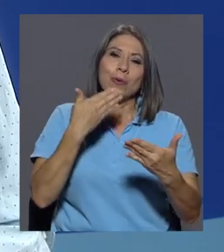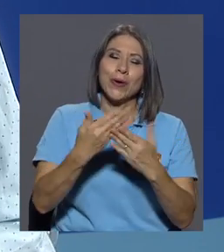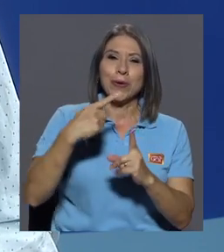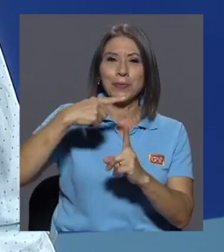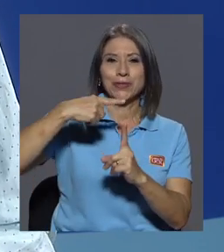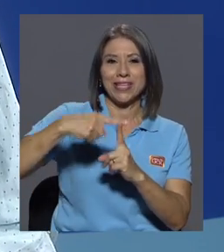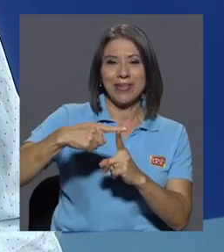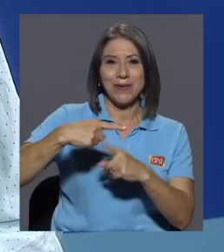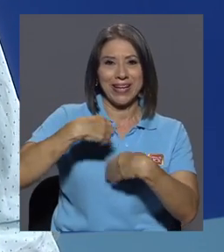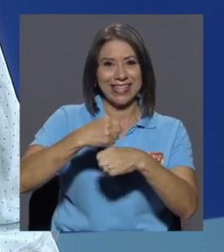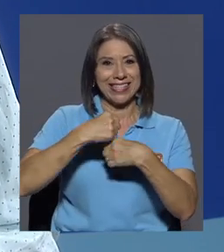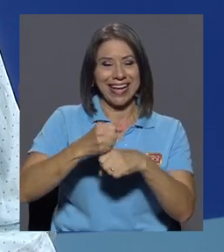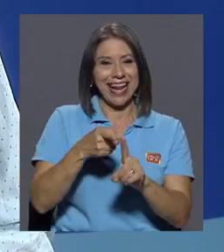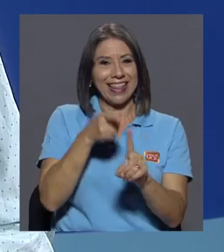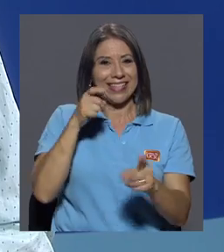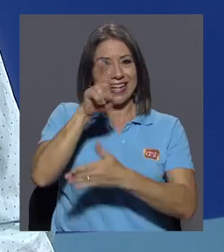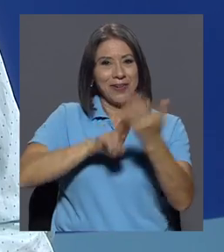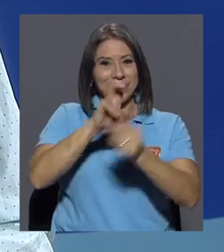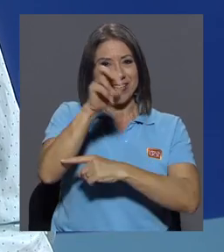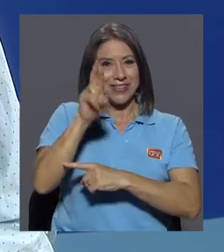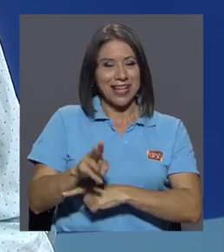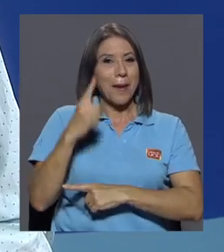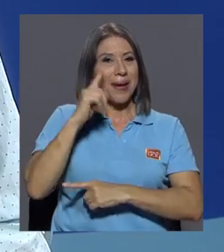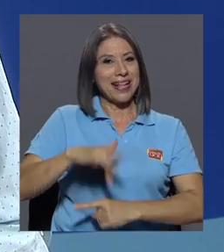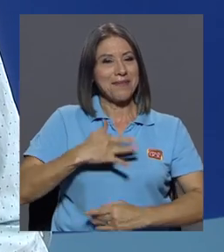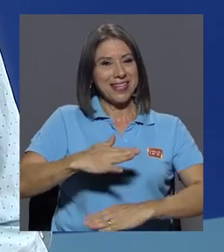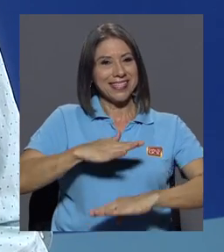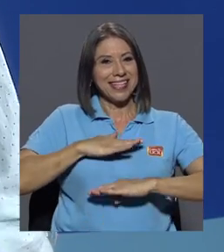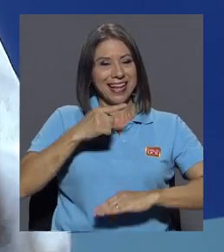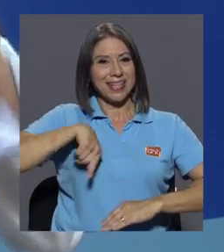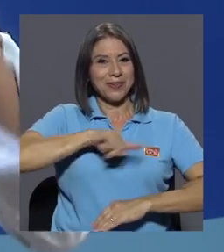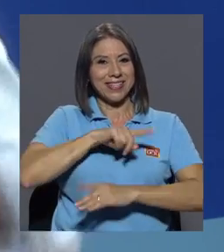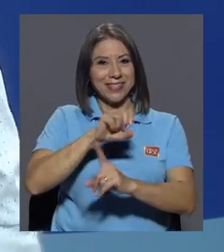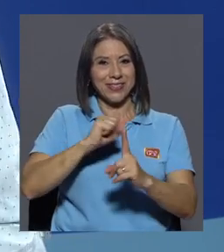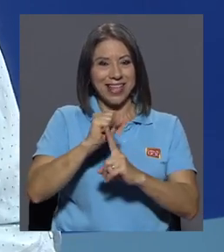positivo que se genera desde la Universidad de Costa Rica para el bienestar de nuestra sociedad. Hasta pronto.